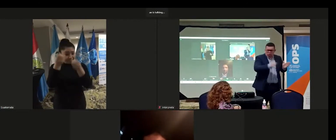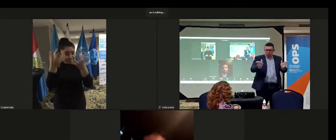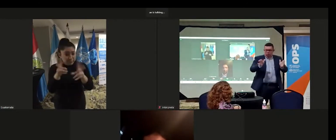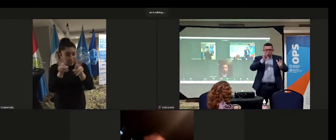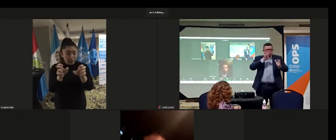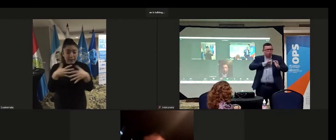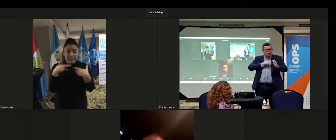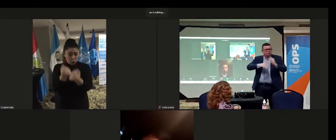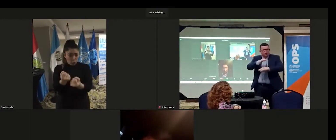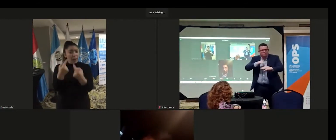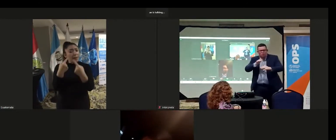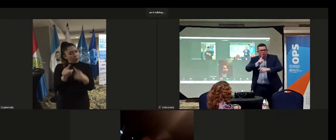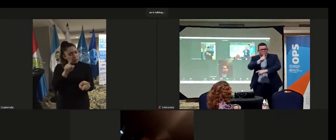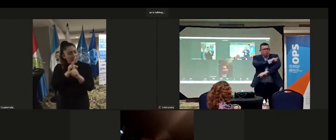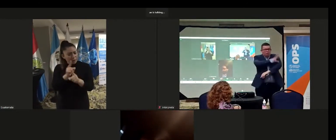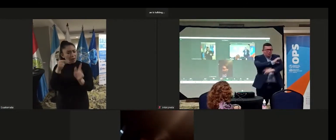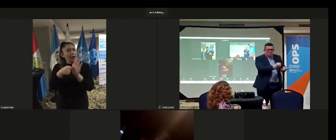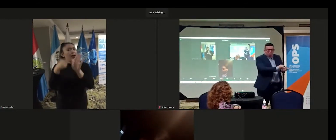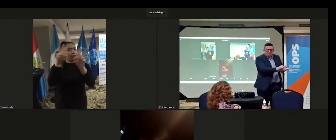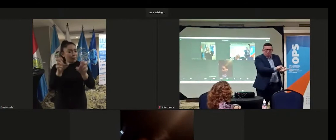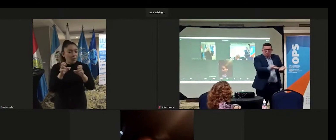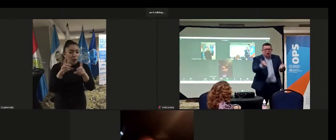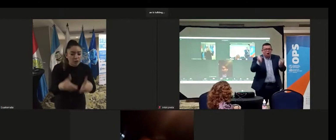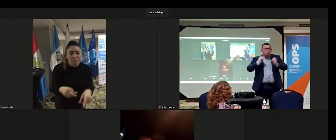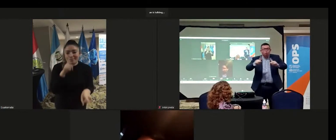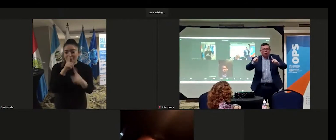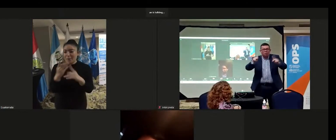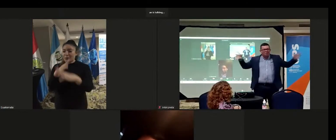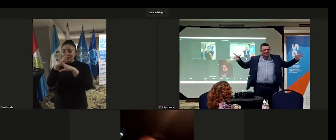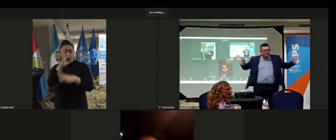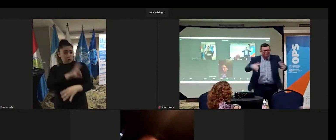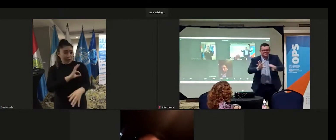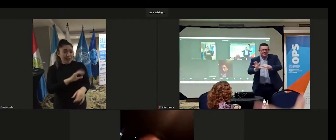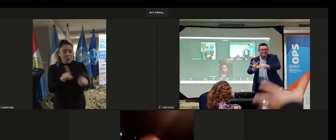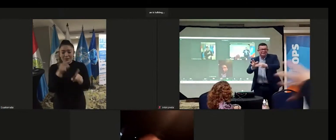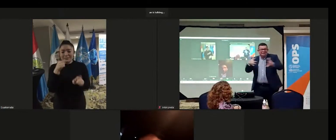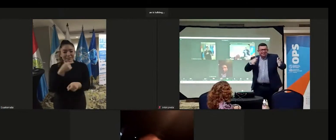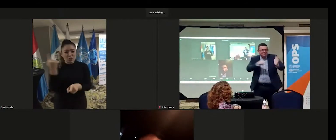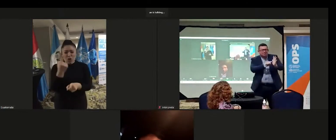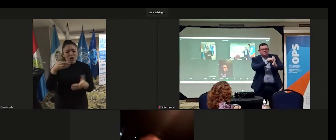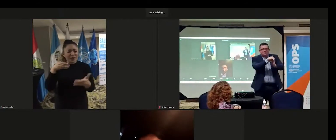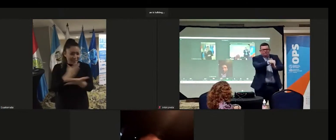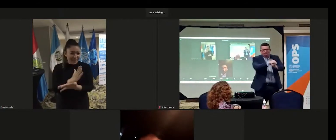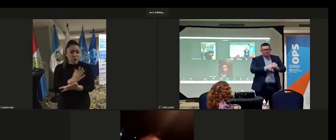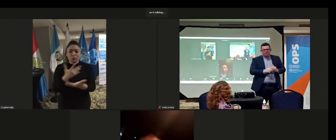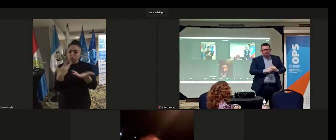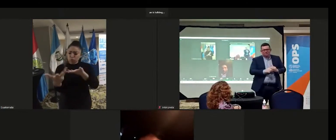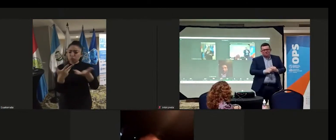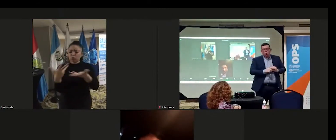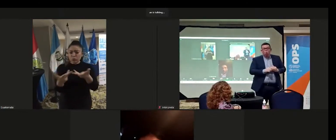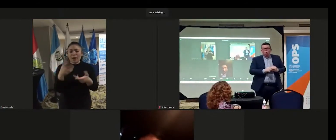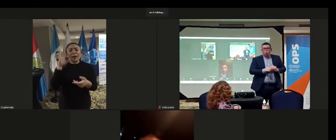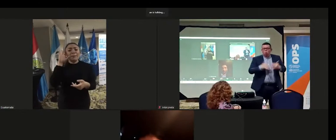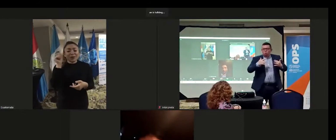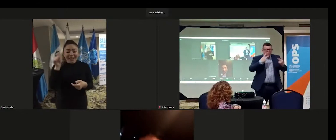sin embargo, también tocamos la educación, tocamos la protección social, y como decían por ahí, todos los derechos se interrelacionan porque